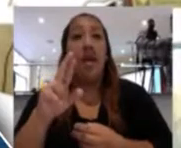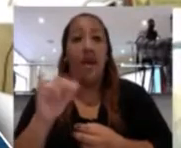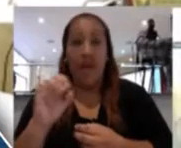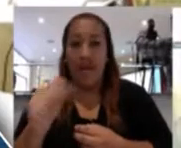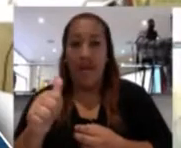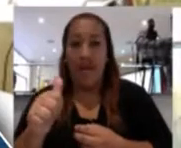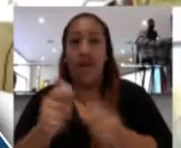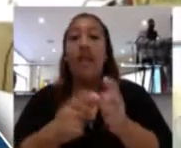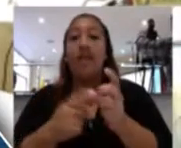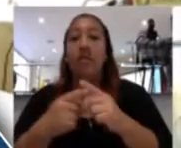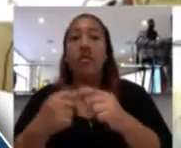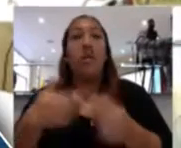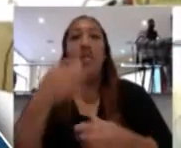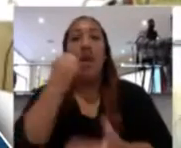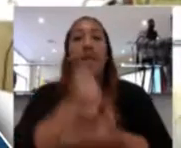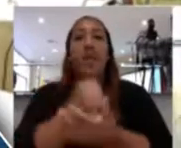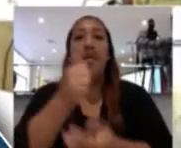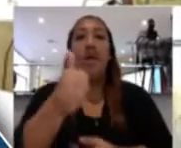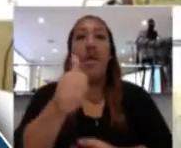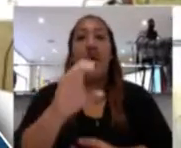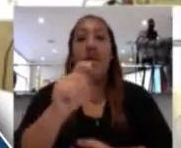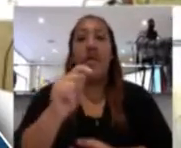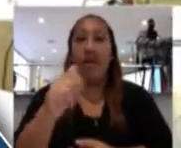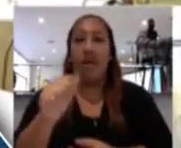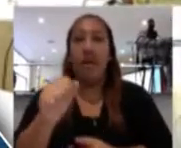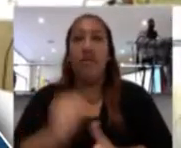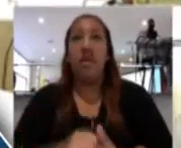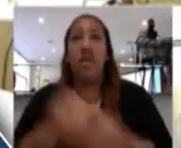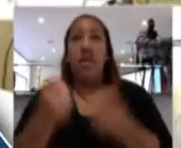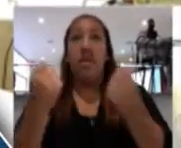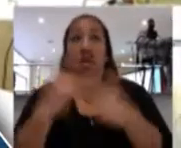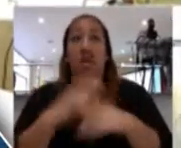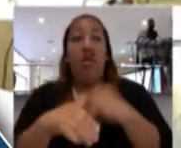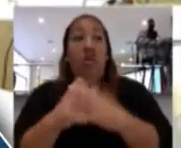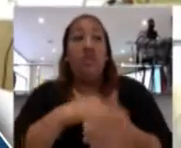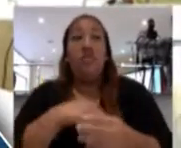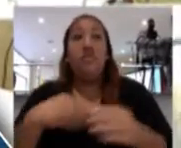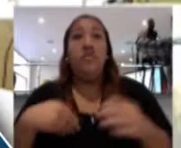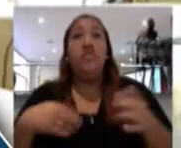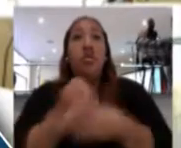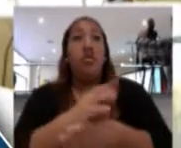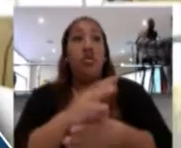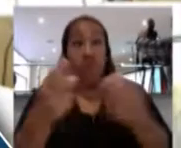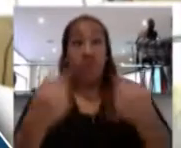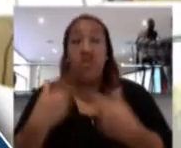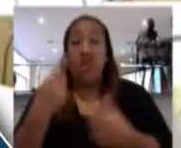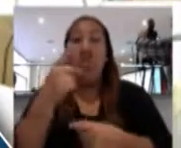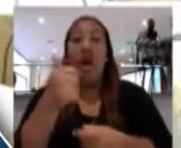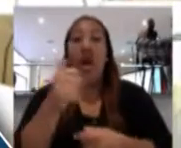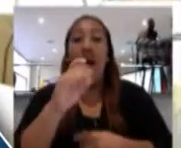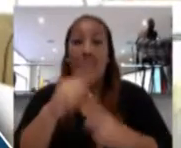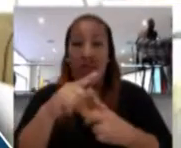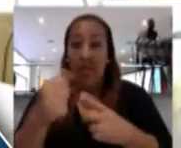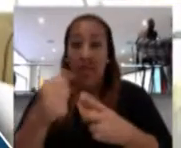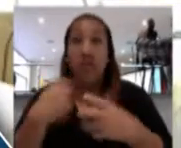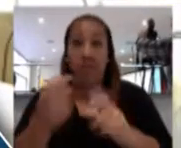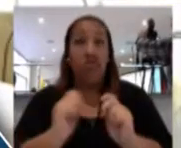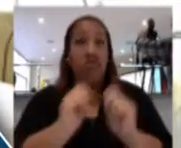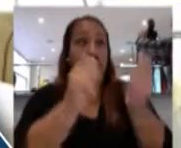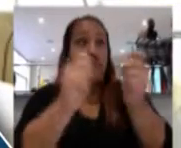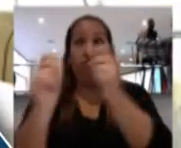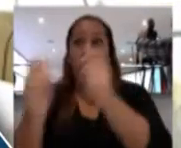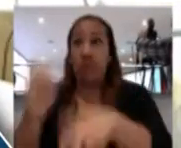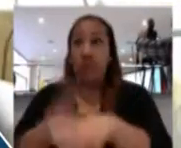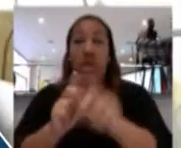a lo que es aprobación de actas. Entiendo que todos los miembros del consejo tienen un acta que ha sido entregada, ¿verdad? Sí.